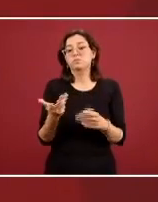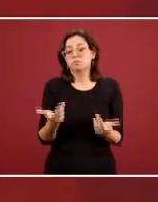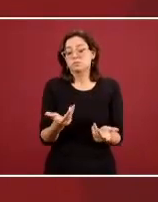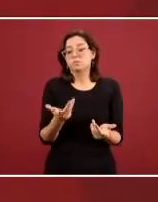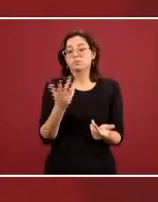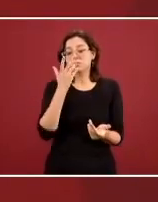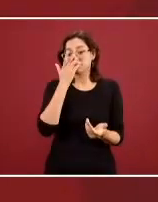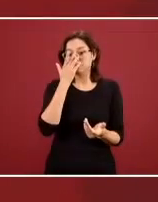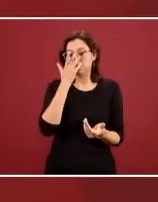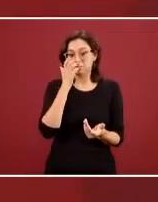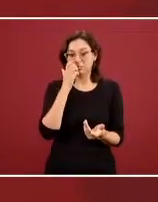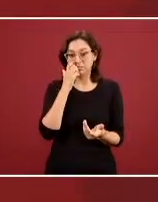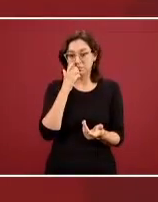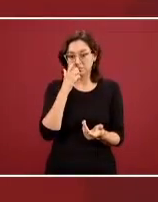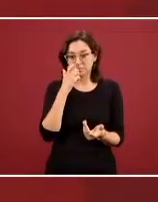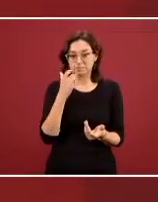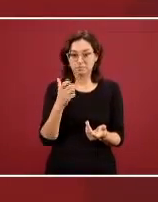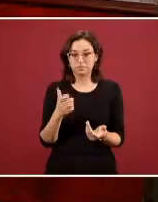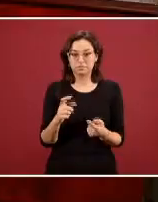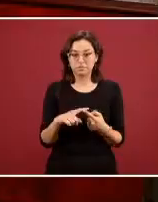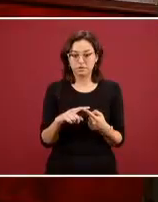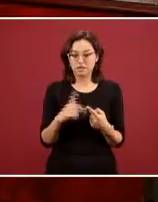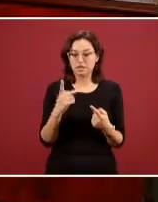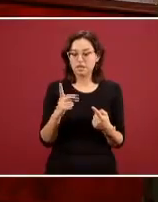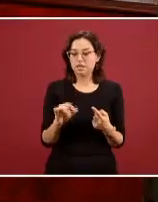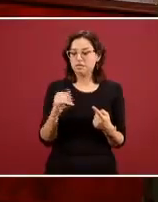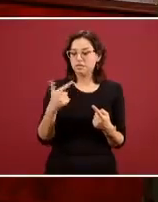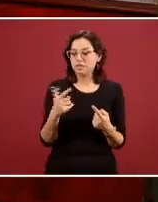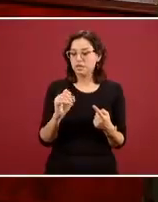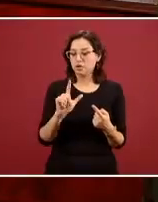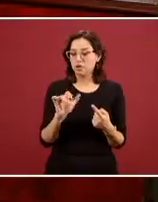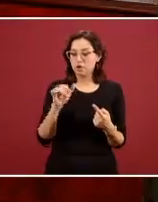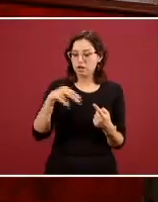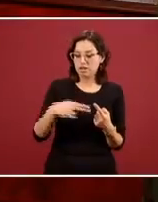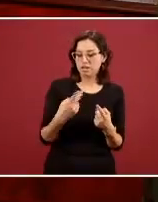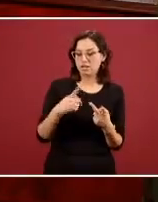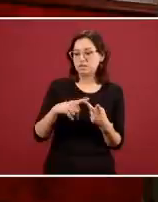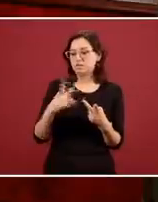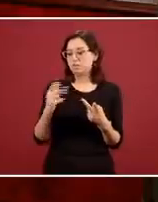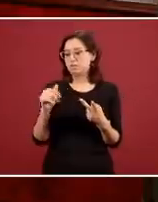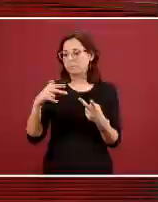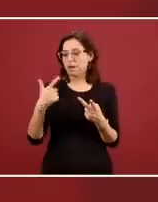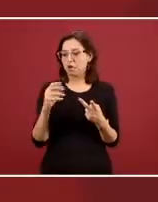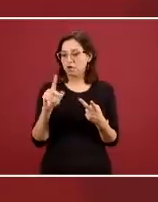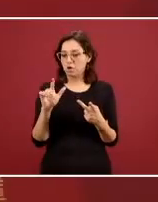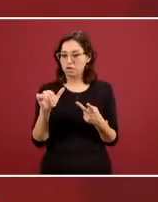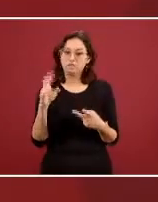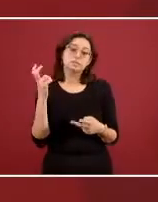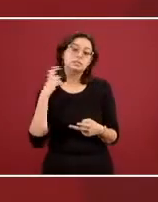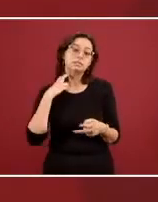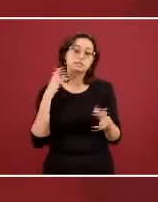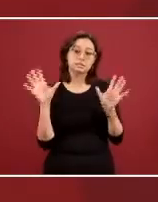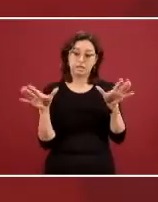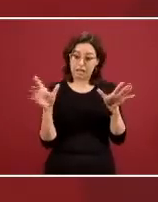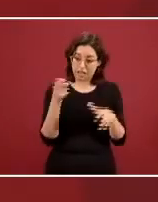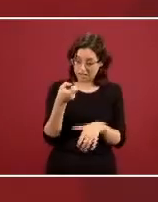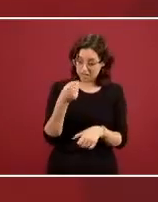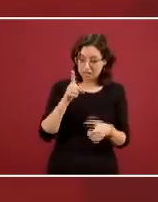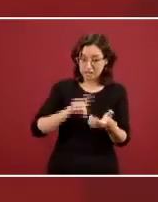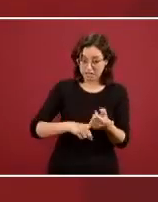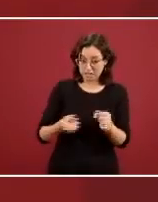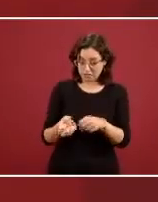se ha hablado del pingolín o el pangolín no hay una prueba todavía contundente científica de que esta sea la especie